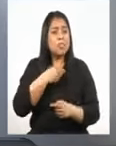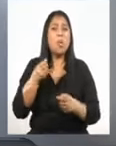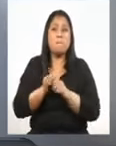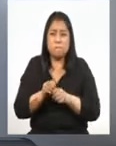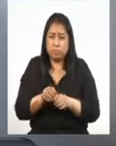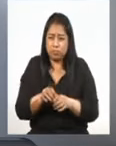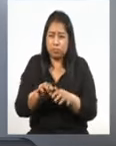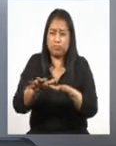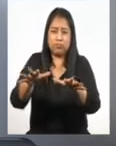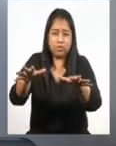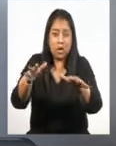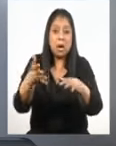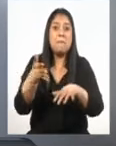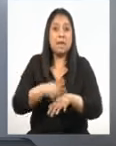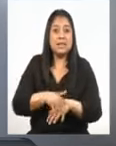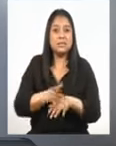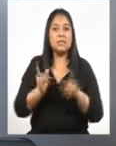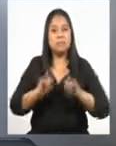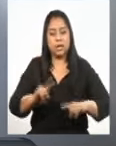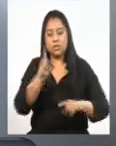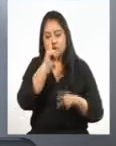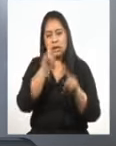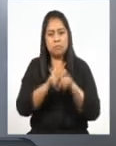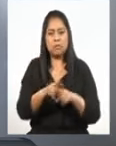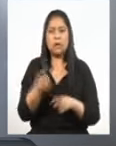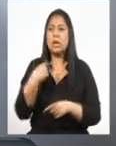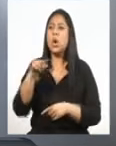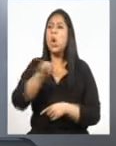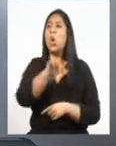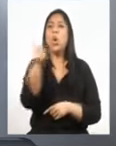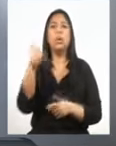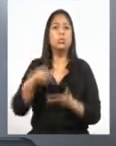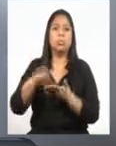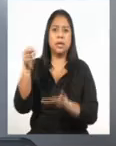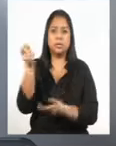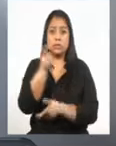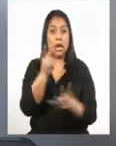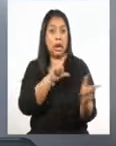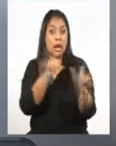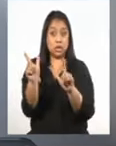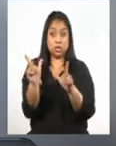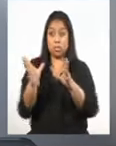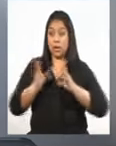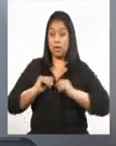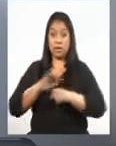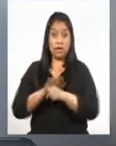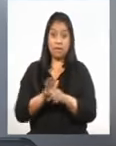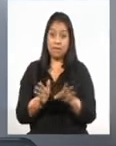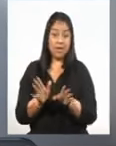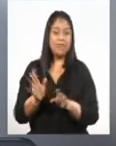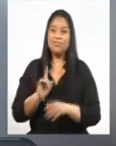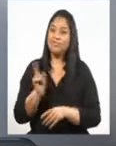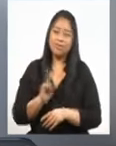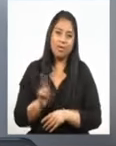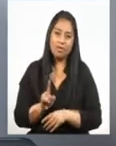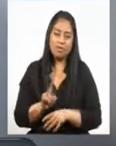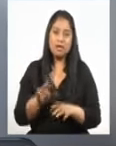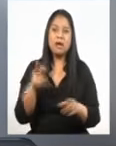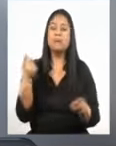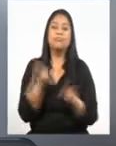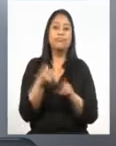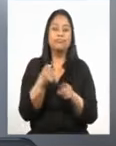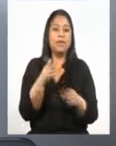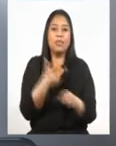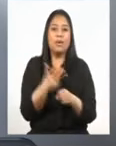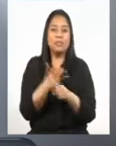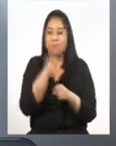cobertura. Pero tenemos que entender que ningún país del mundo estaba listo para esto. Y Guatemala no es la excepción.